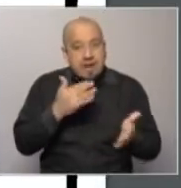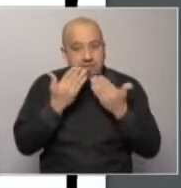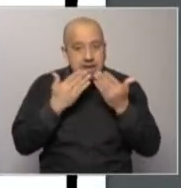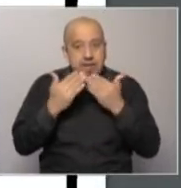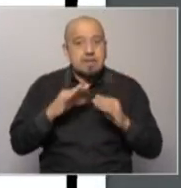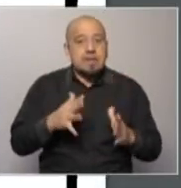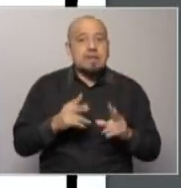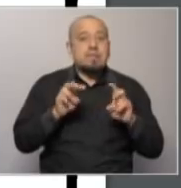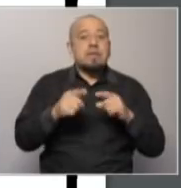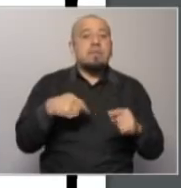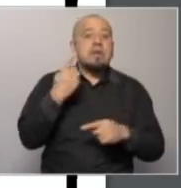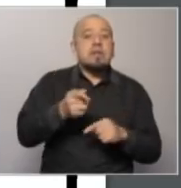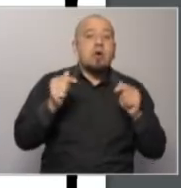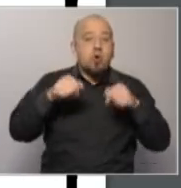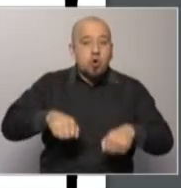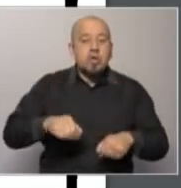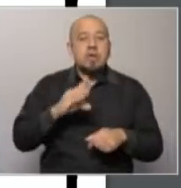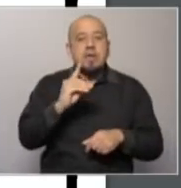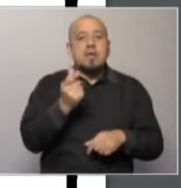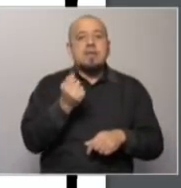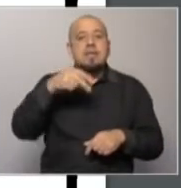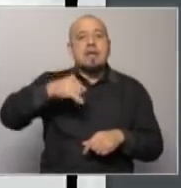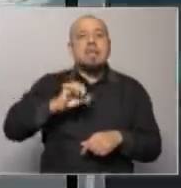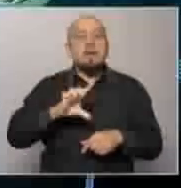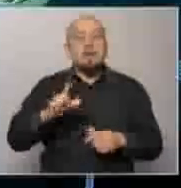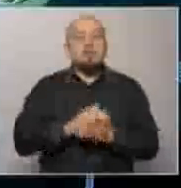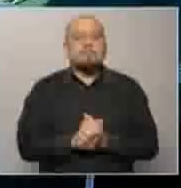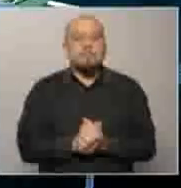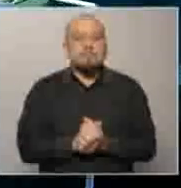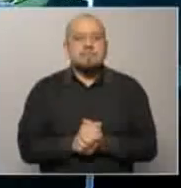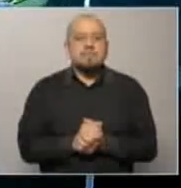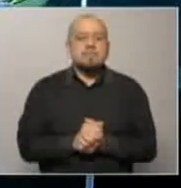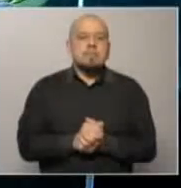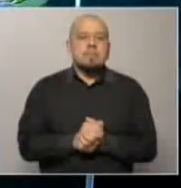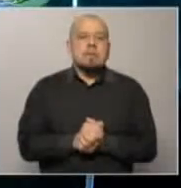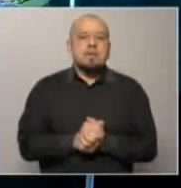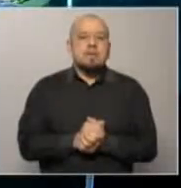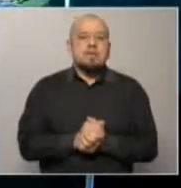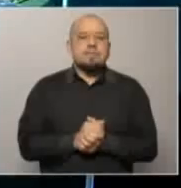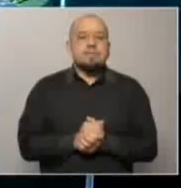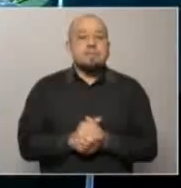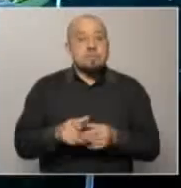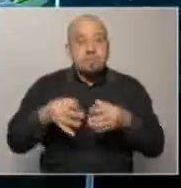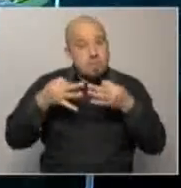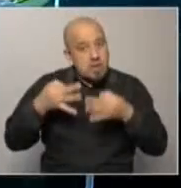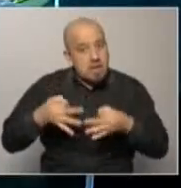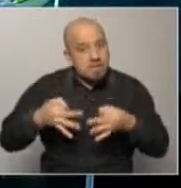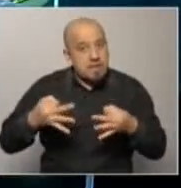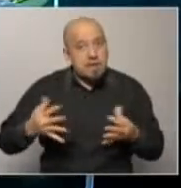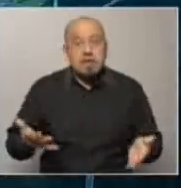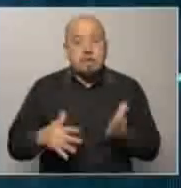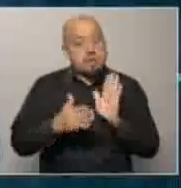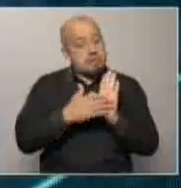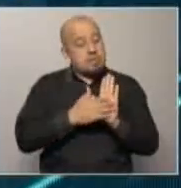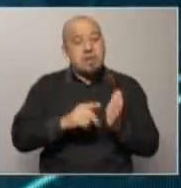el tema de mañana, recibimos a Daniel Chasquete, nuestro columnista. Daniel, ¿cómo estás? Muy bien, muy bien. La verdad que las actas son terribles,